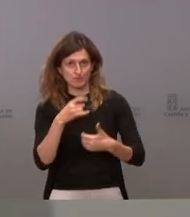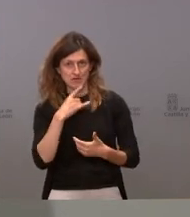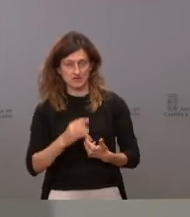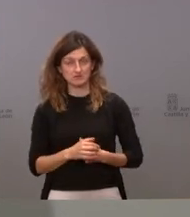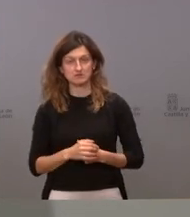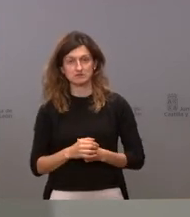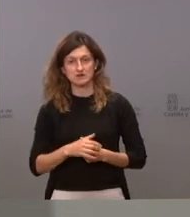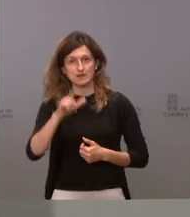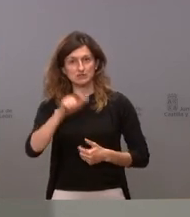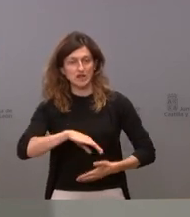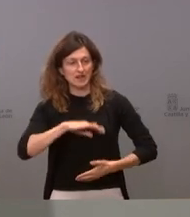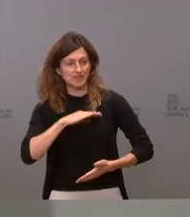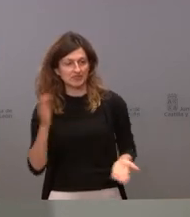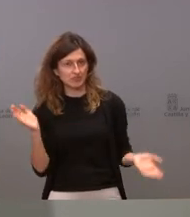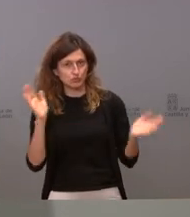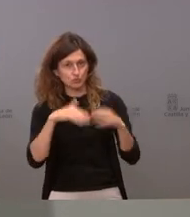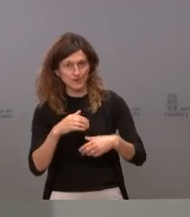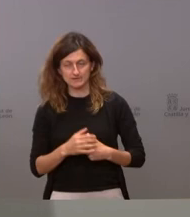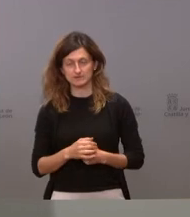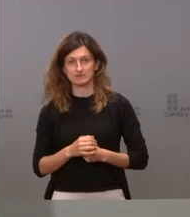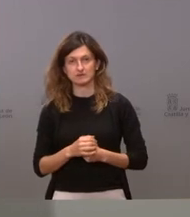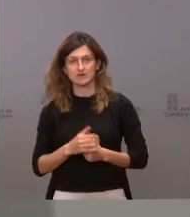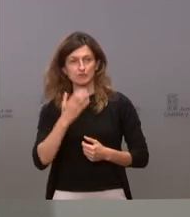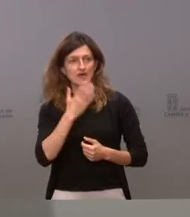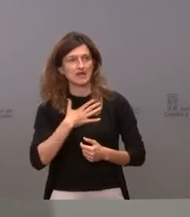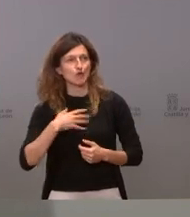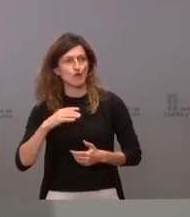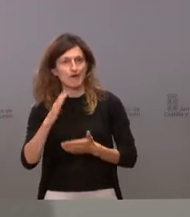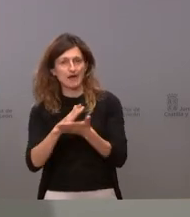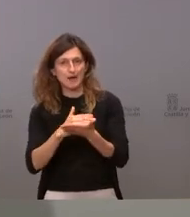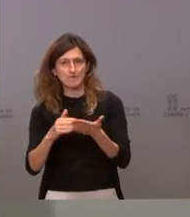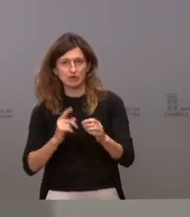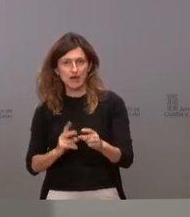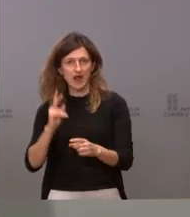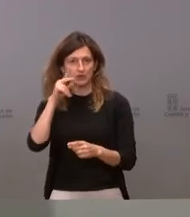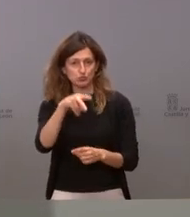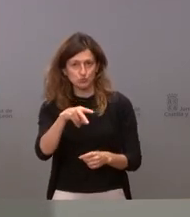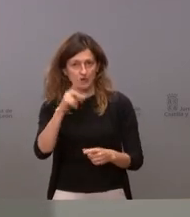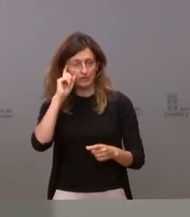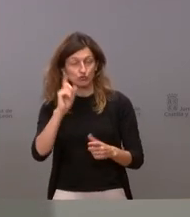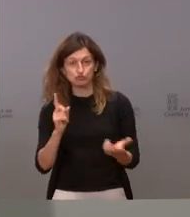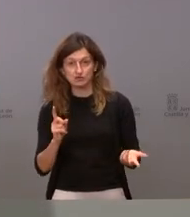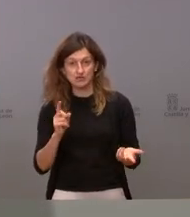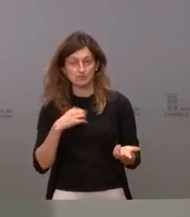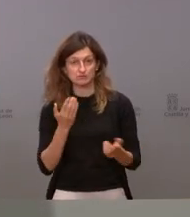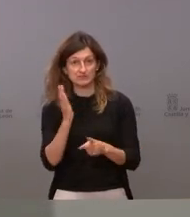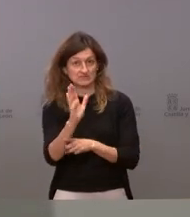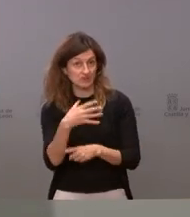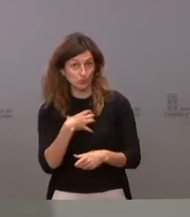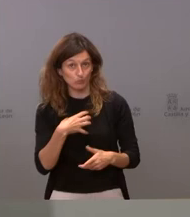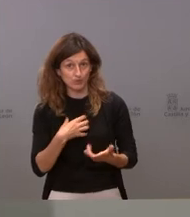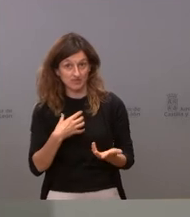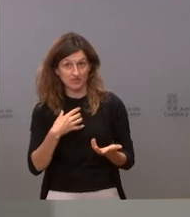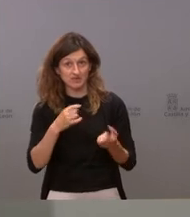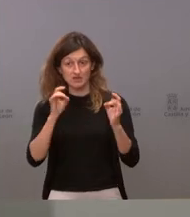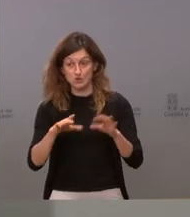hay gente que no está capacitada yo quiero ser campeón de salto de altura y no sé hacer fosur y pues no me presento a